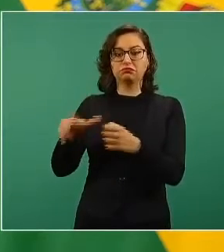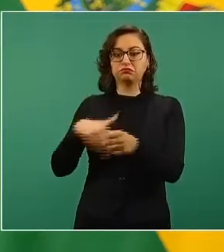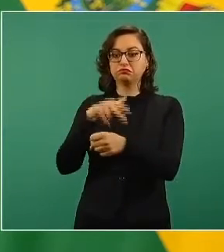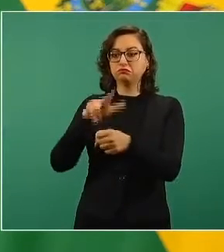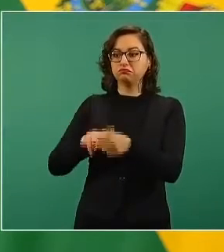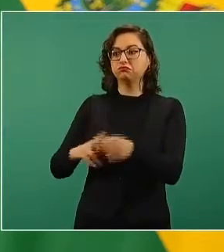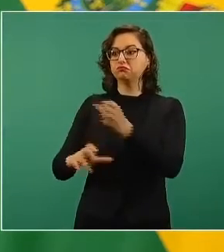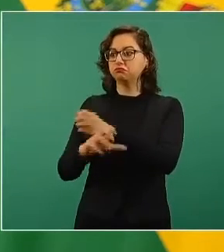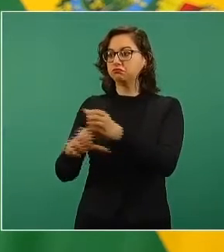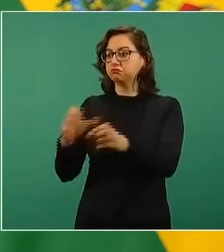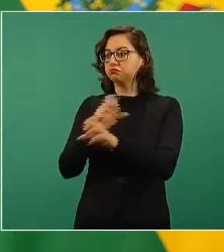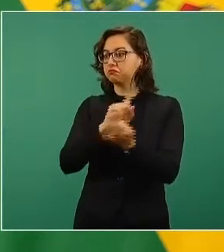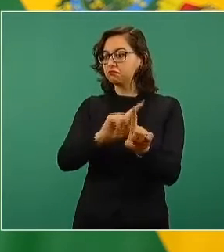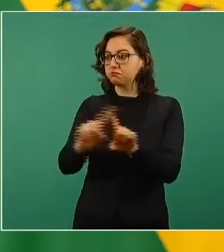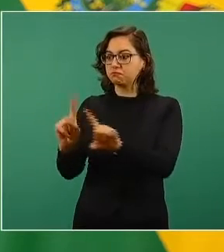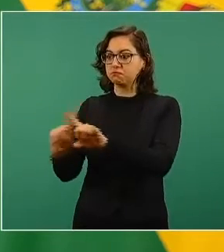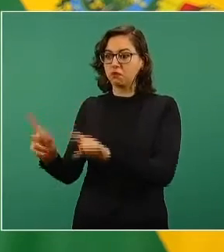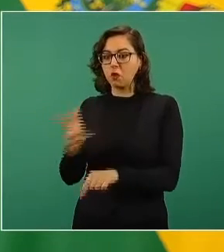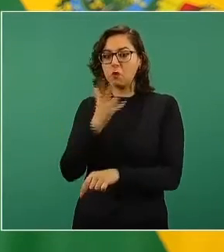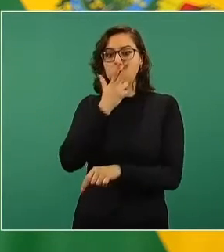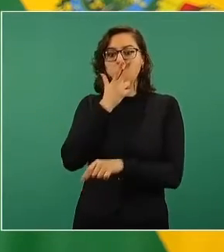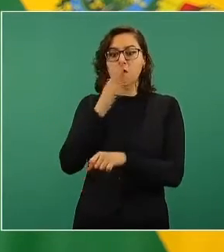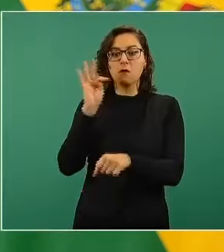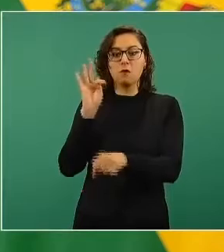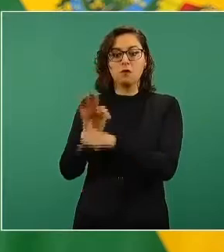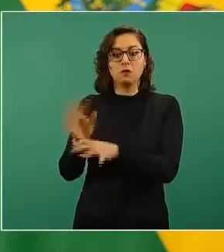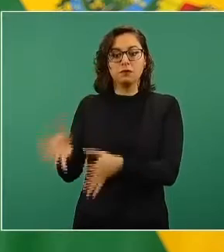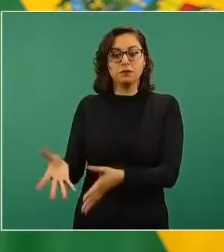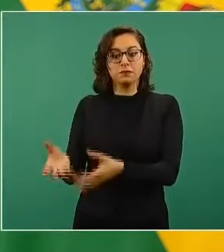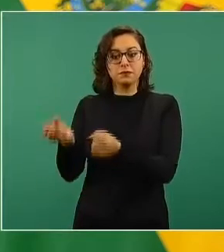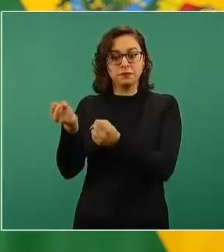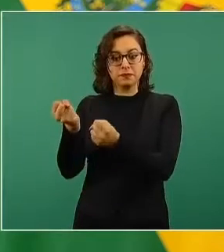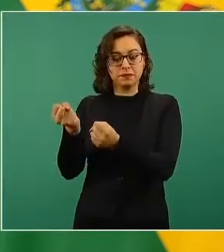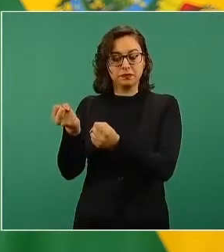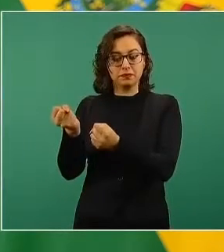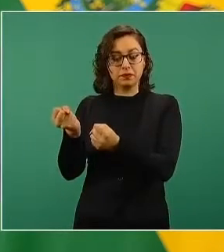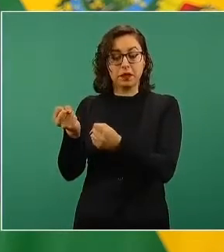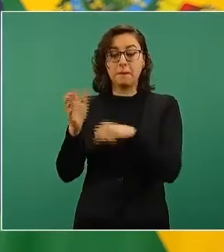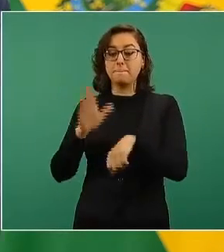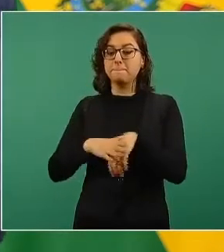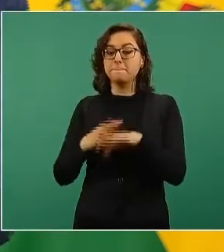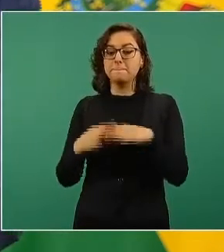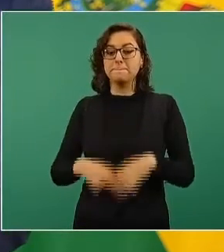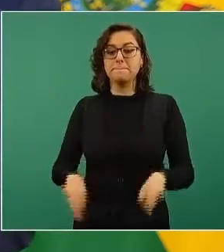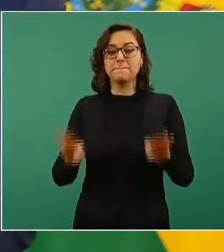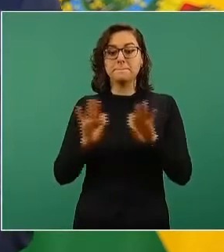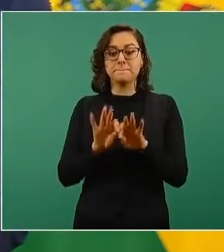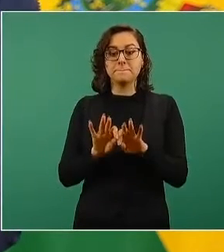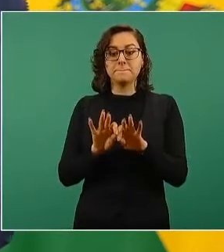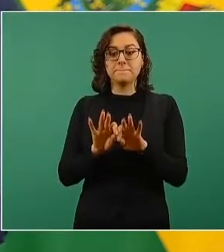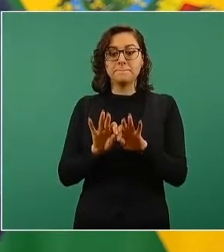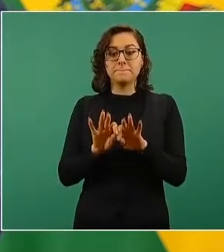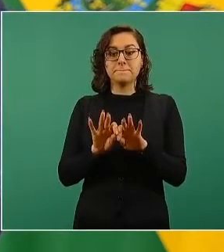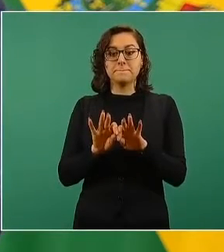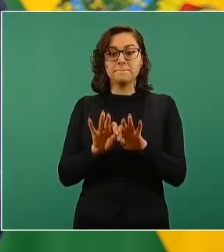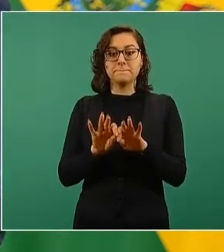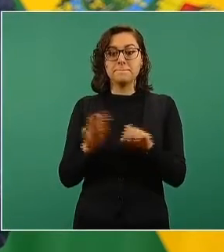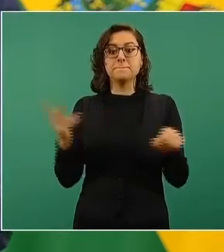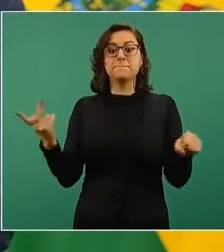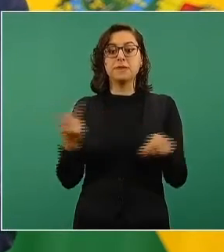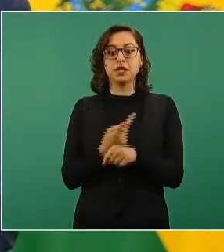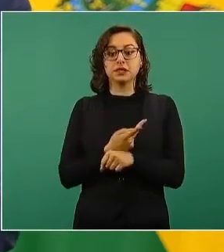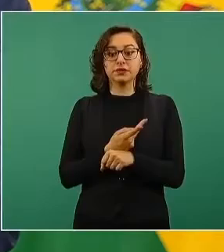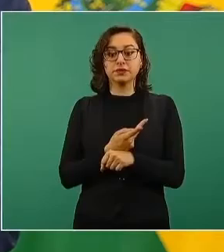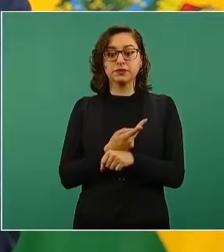importante, sacaron de la pobreza a